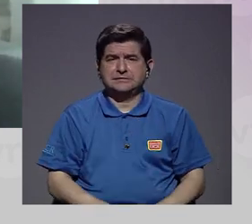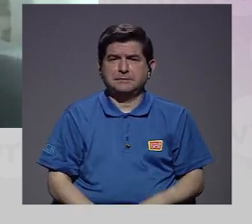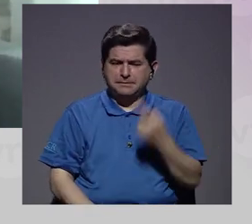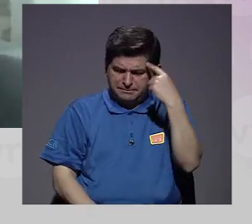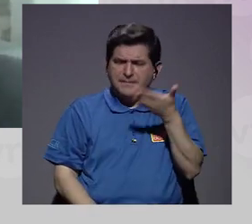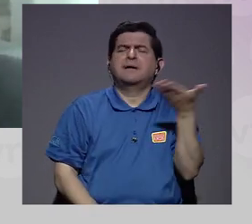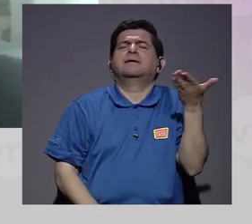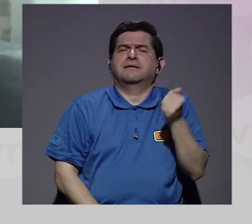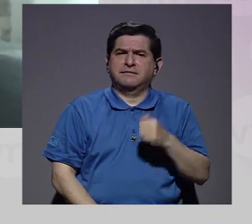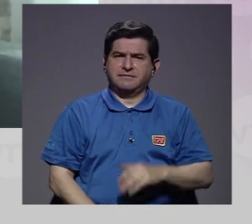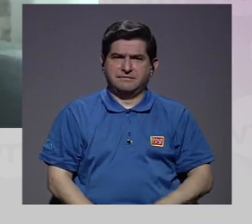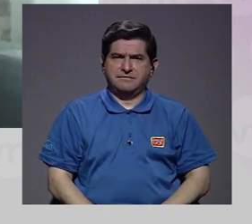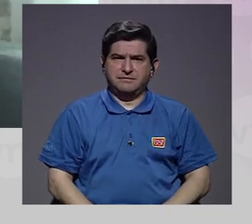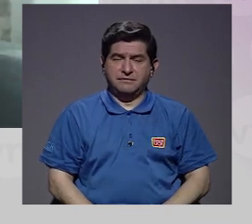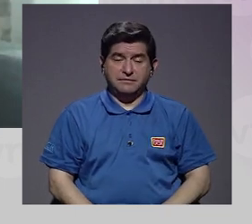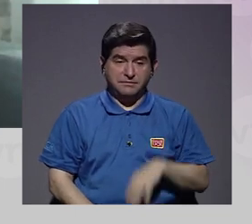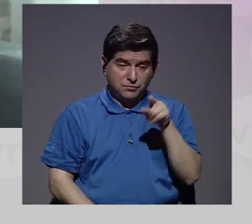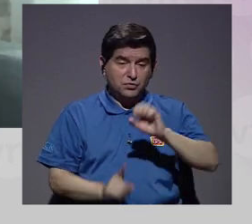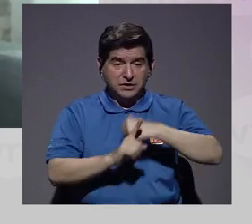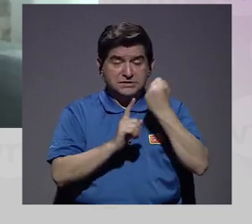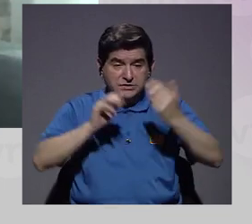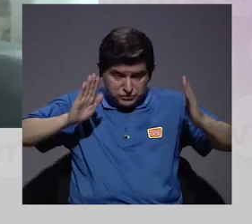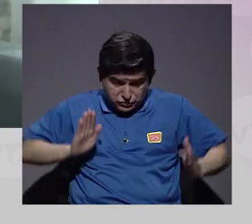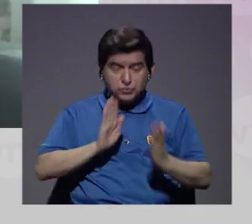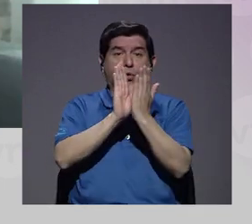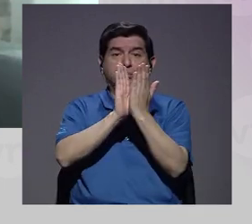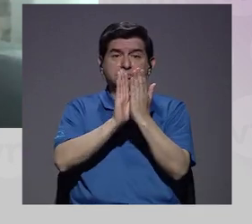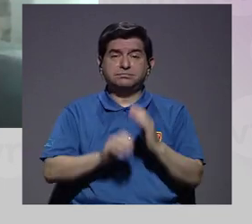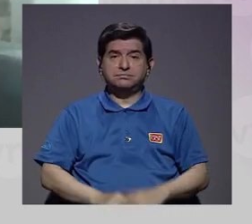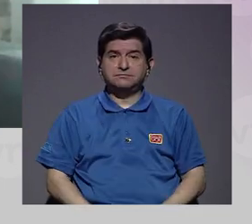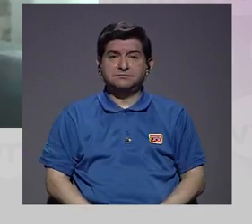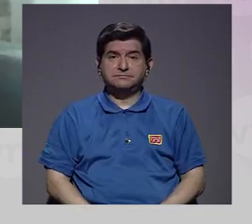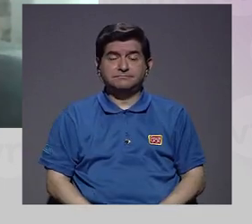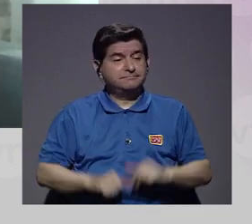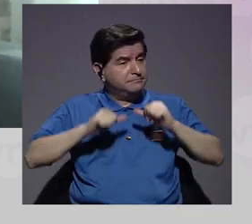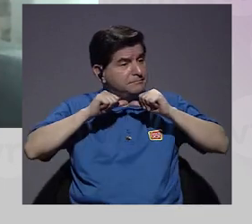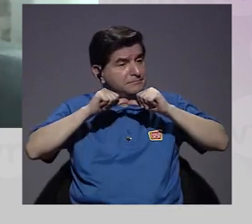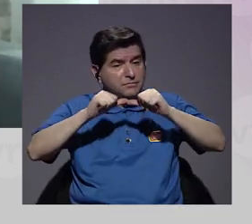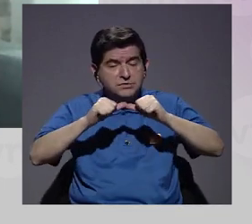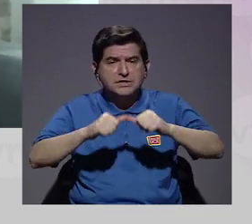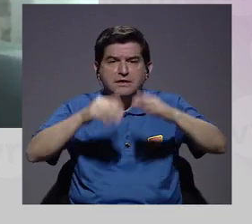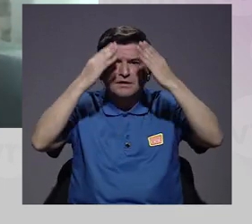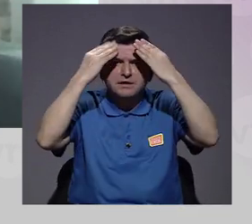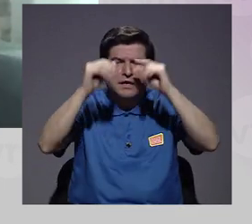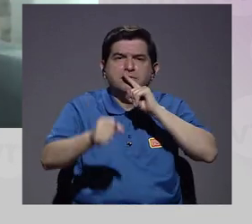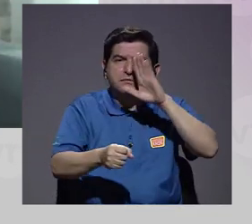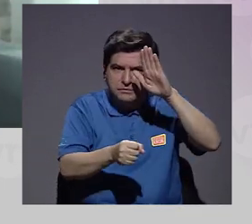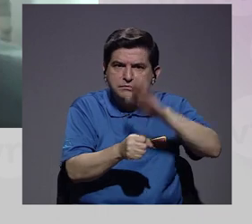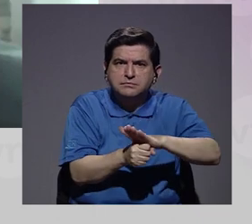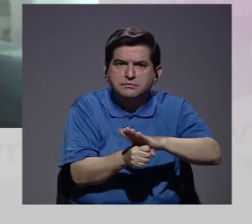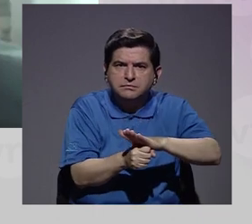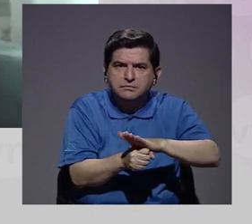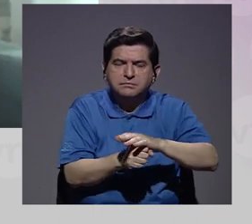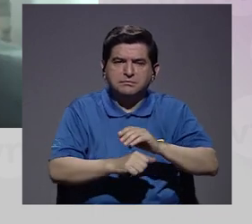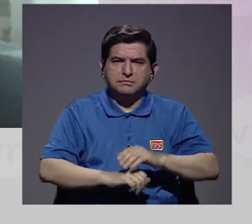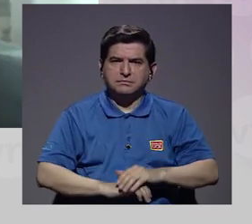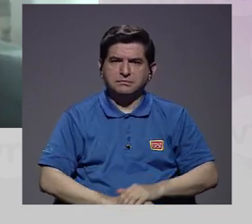por atender esto, por seguir las indicaciones,